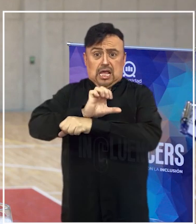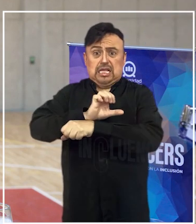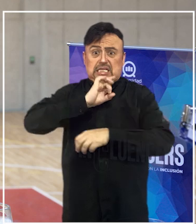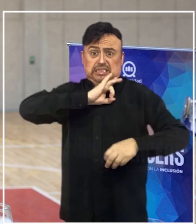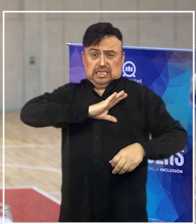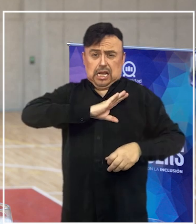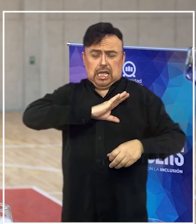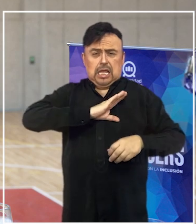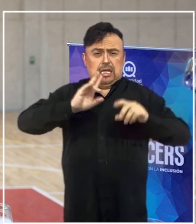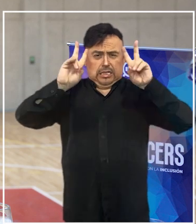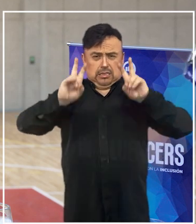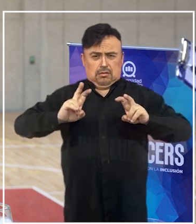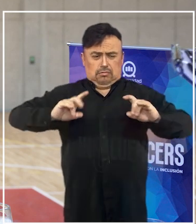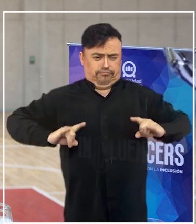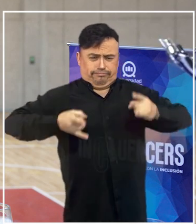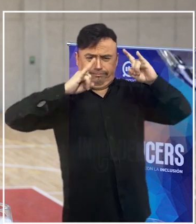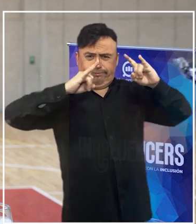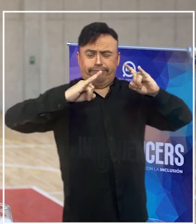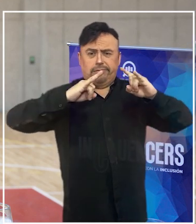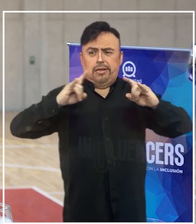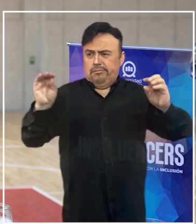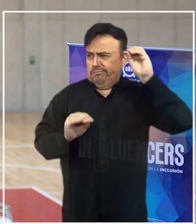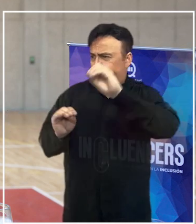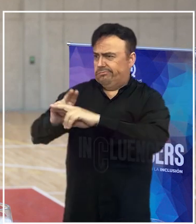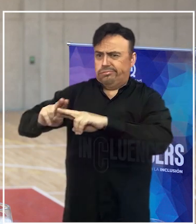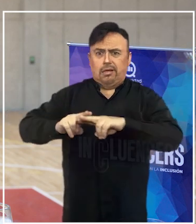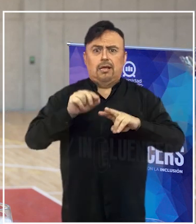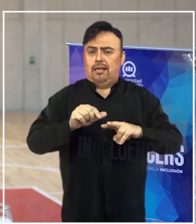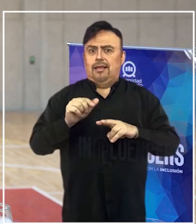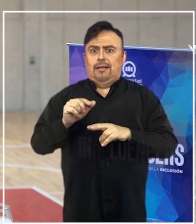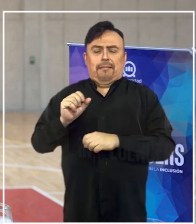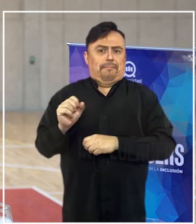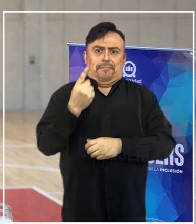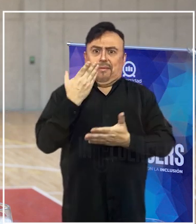Chile en materia de infraestructura y equipamiento ha sido histórica.